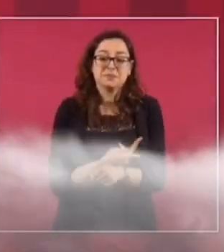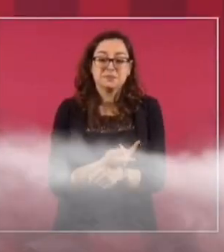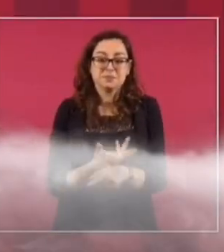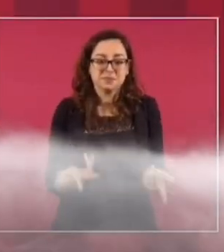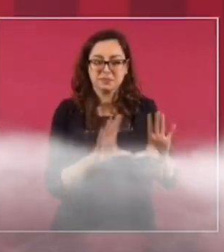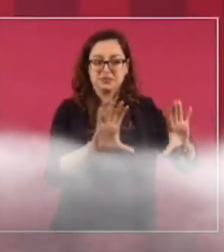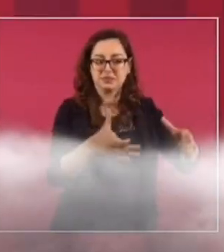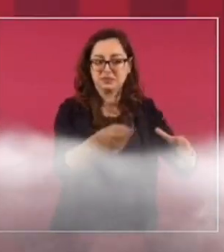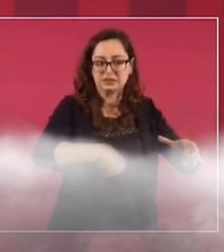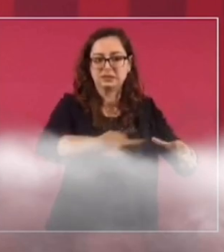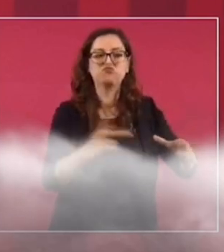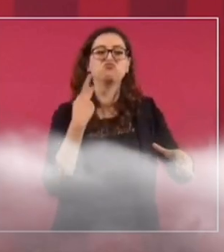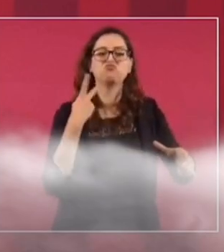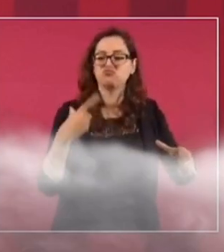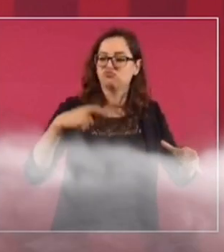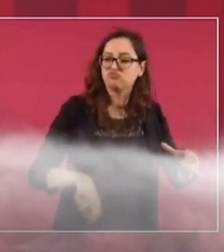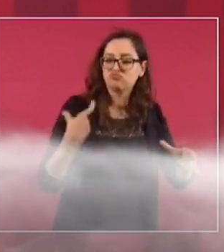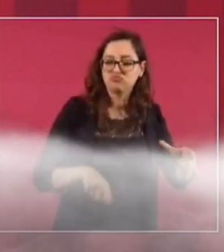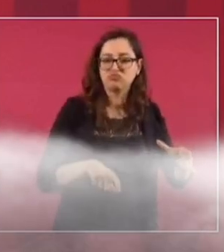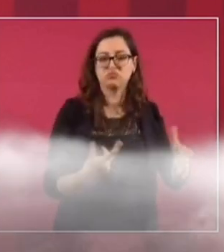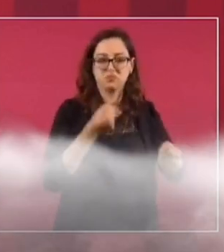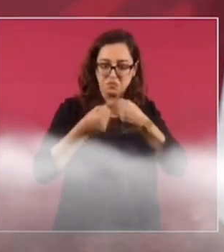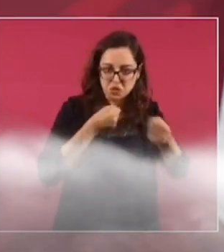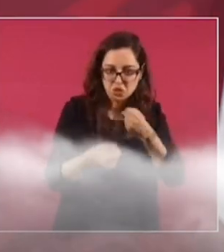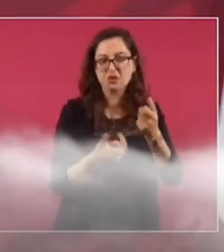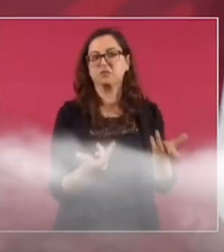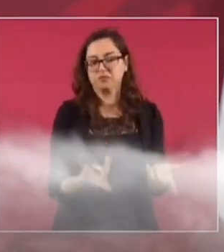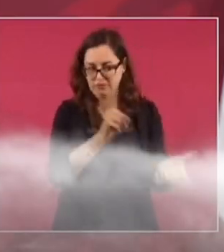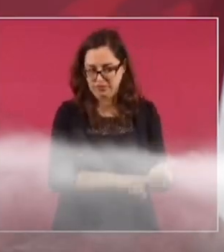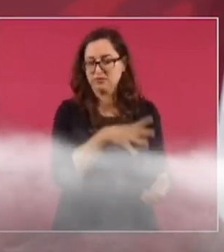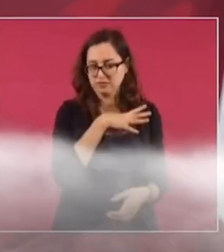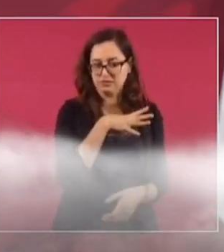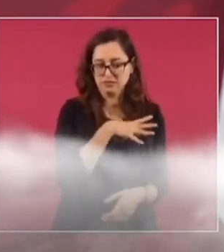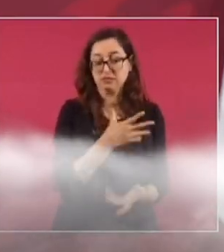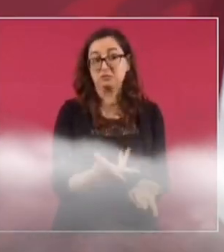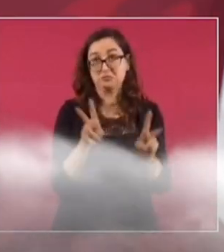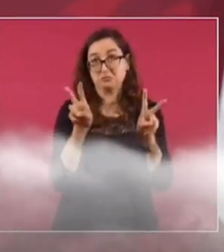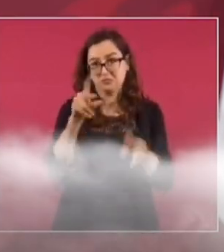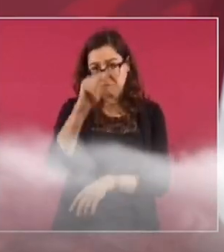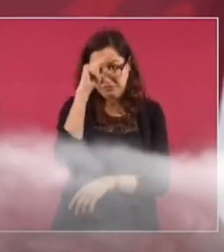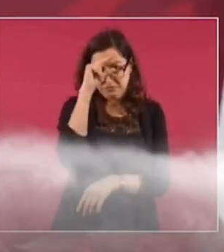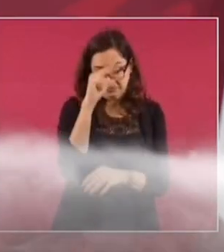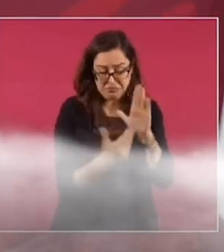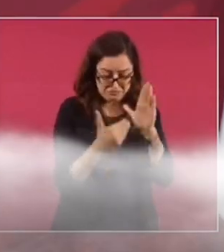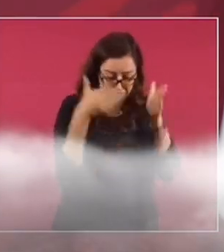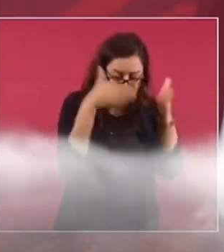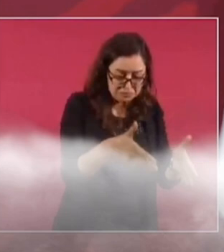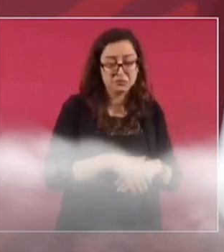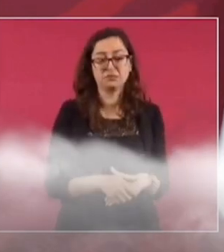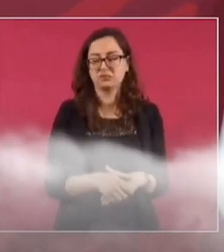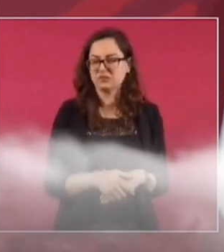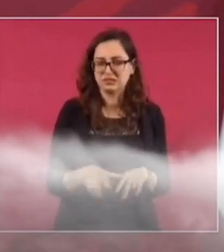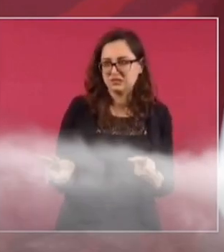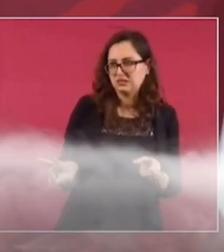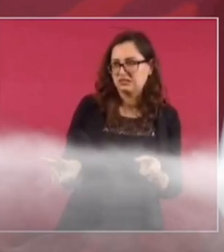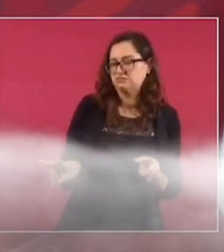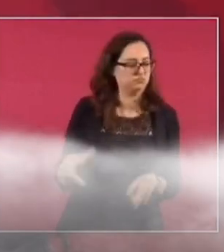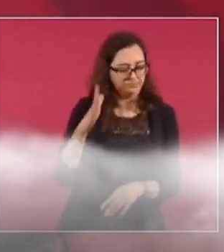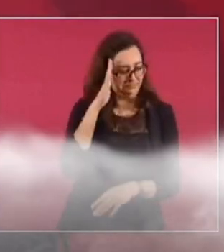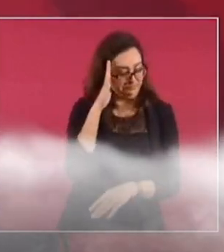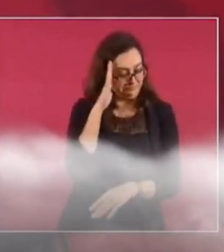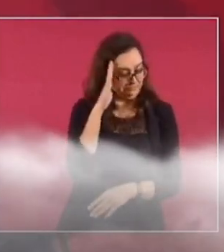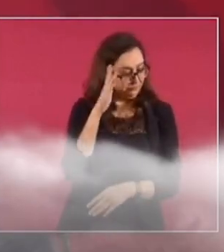la élite política, económica, del periodismo, de la intelectualidad, no quiere